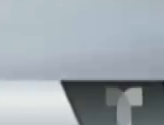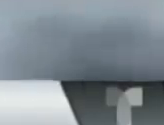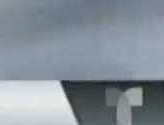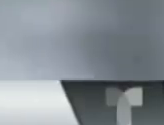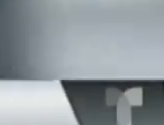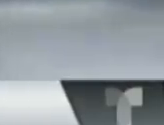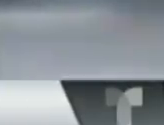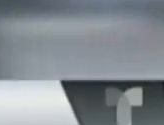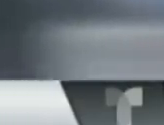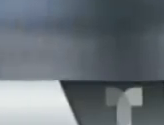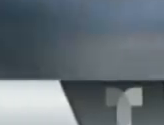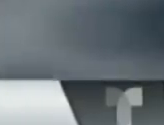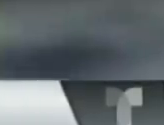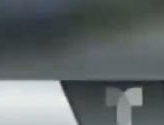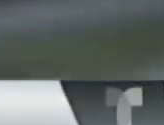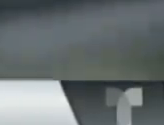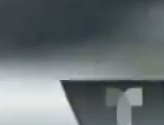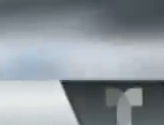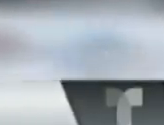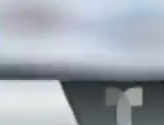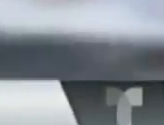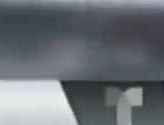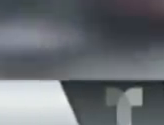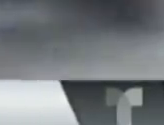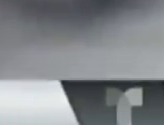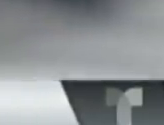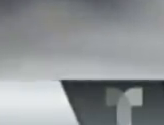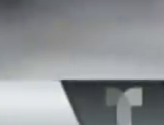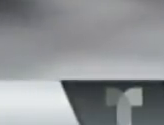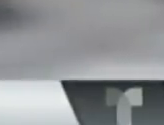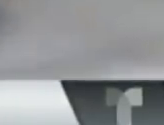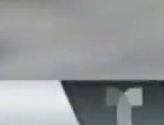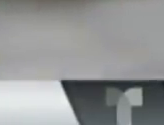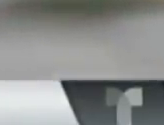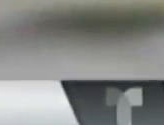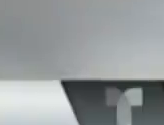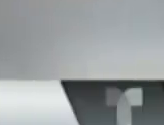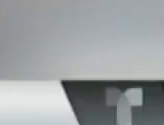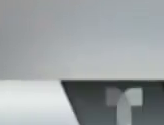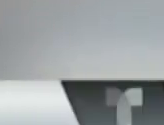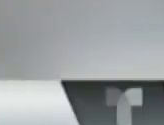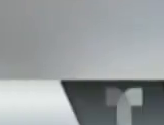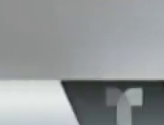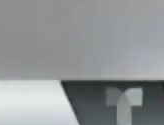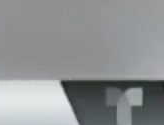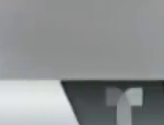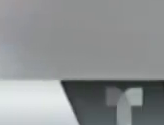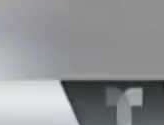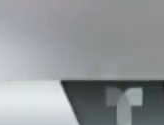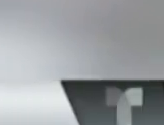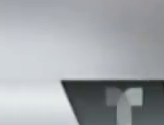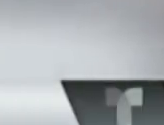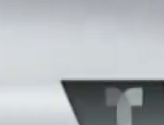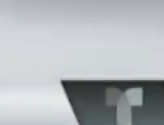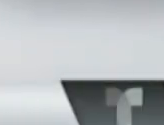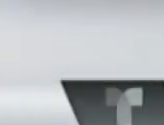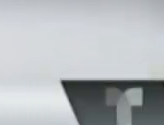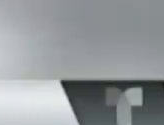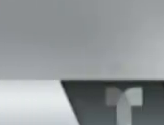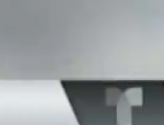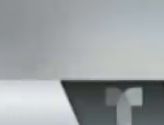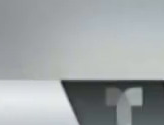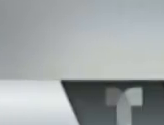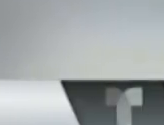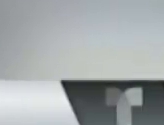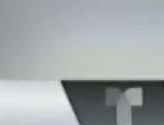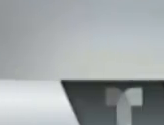pariente muerto por coronavirus para despedirle y aunque los delatorios están prohibidos la policía no lo impidió porque no contaba con los